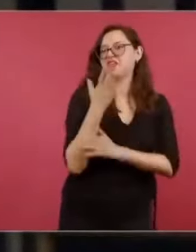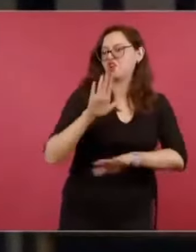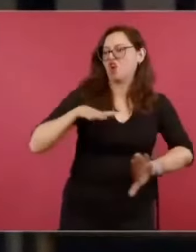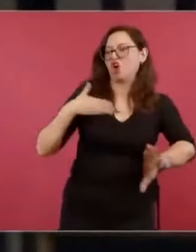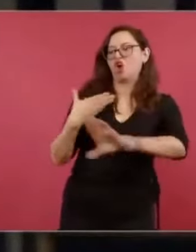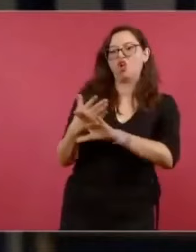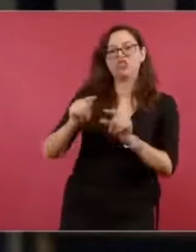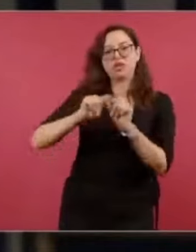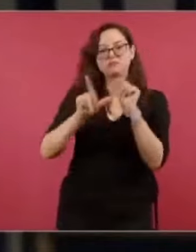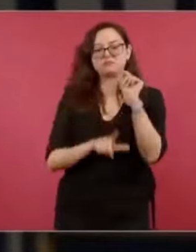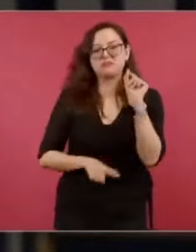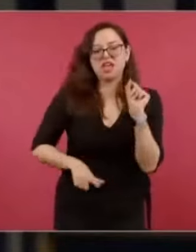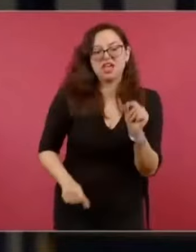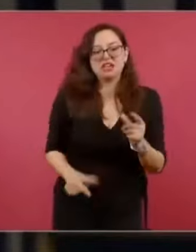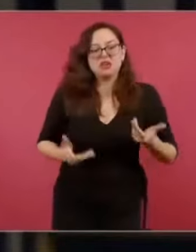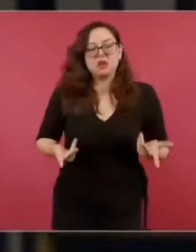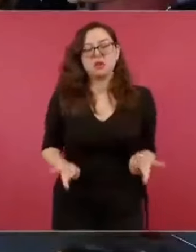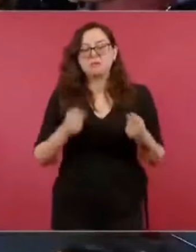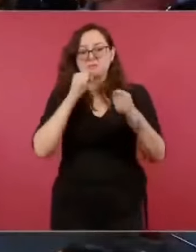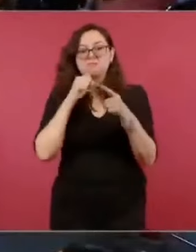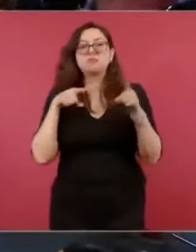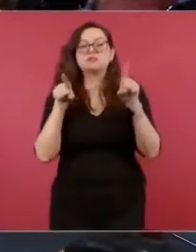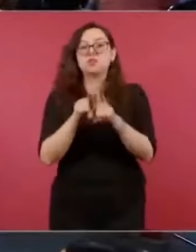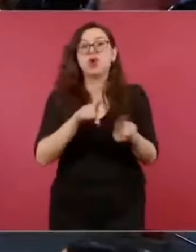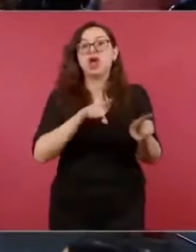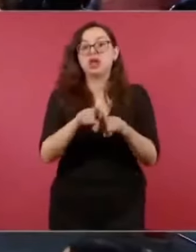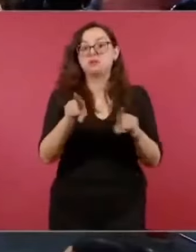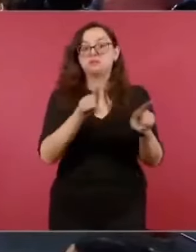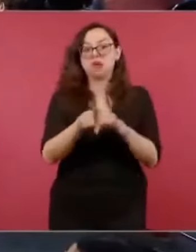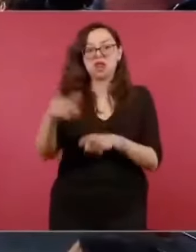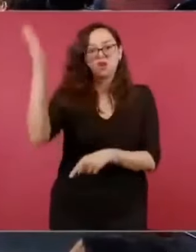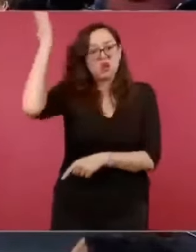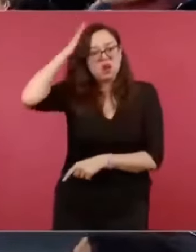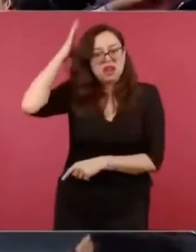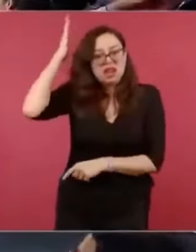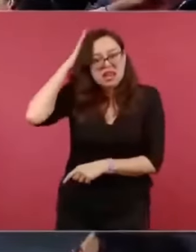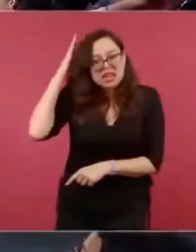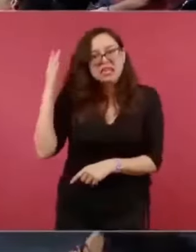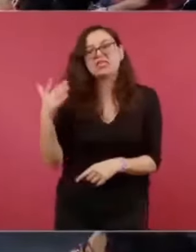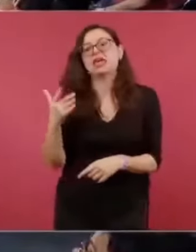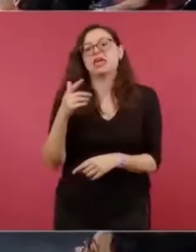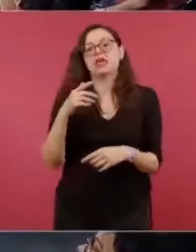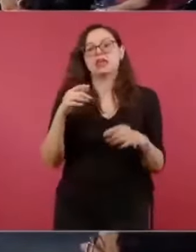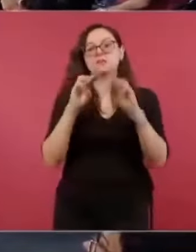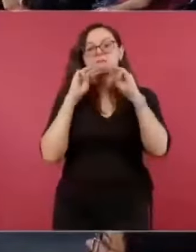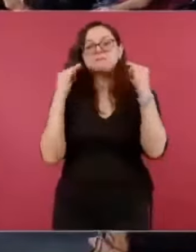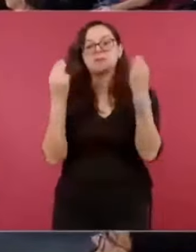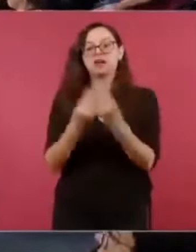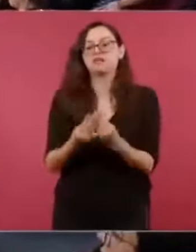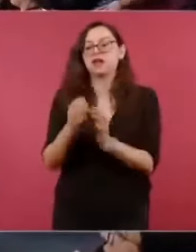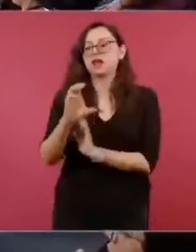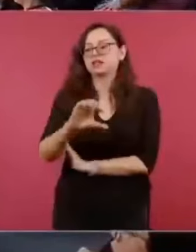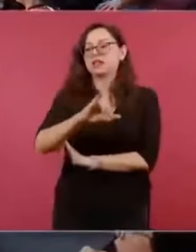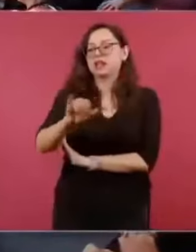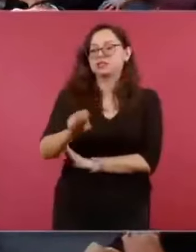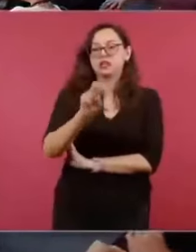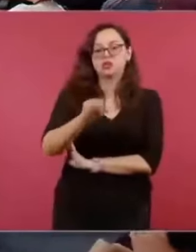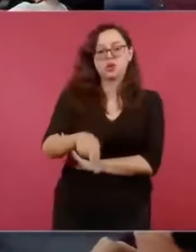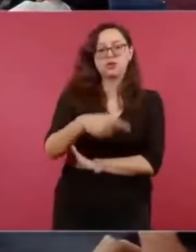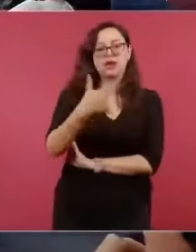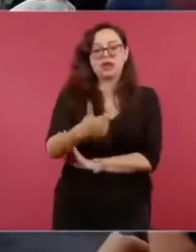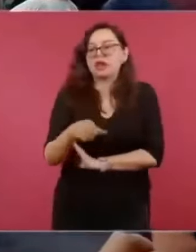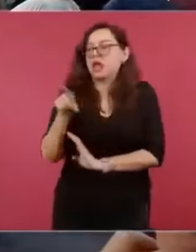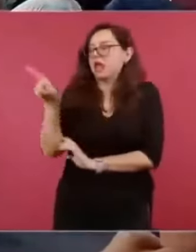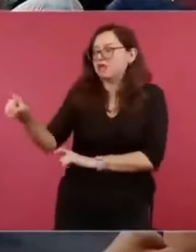México y nada más por citar un ejemplo, el hermano del líder del cártel Jalisco Nueva Generación, pues fue recientemente liberado por el Poder